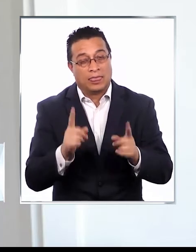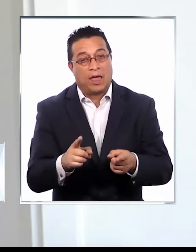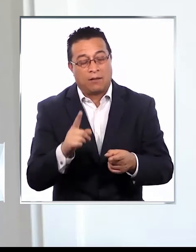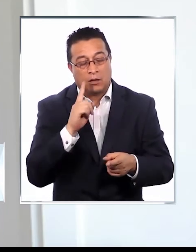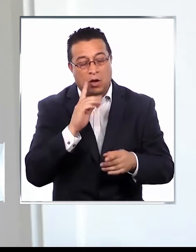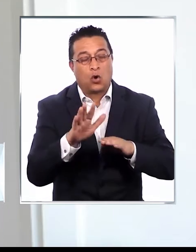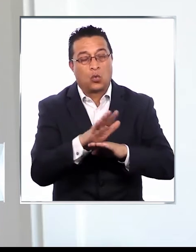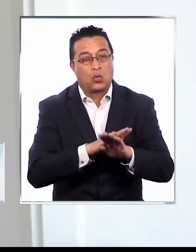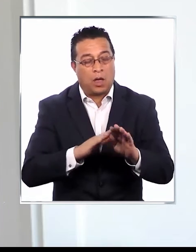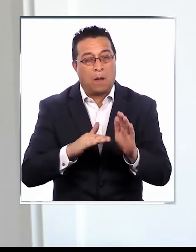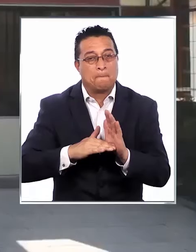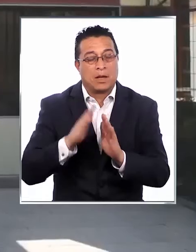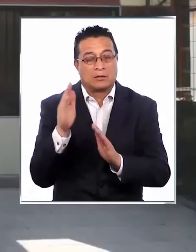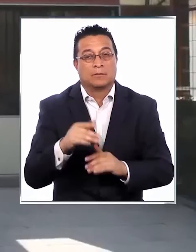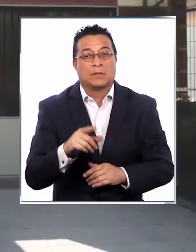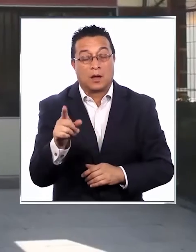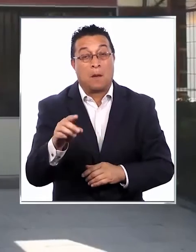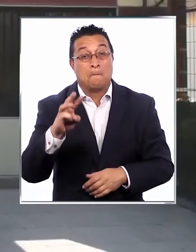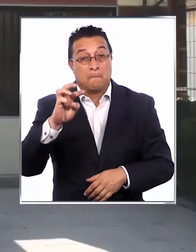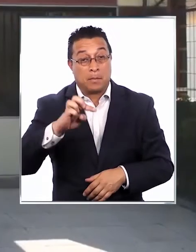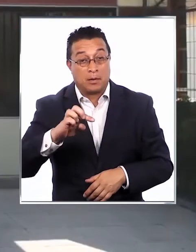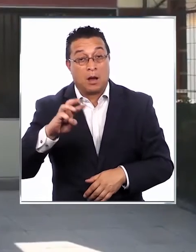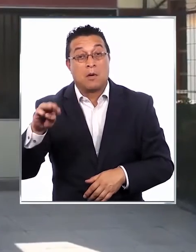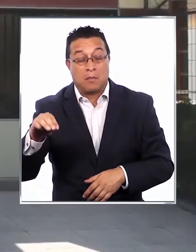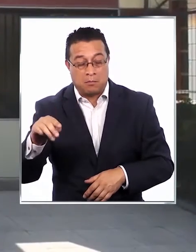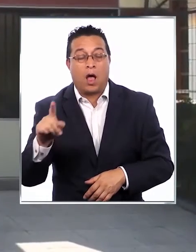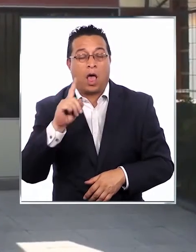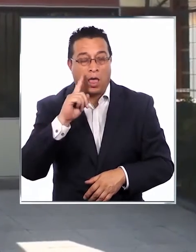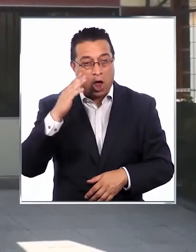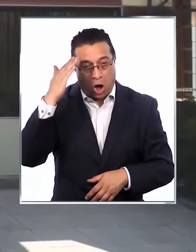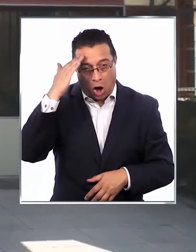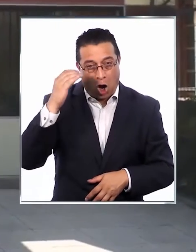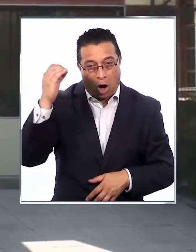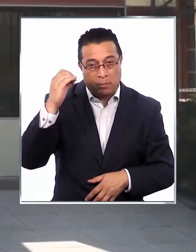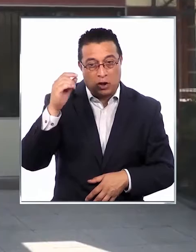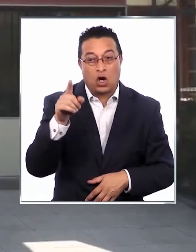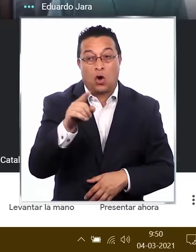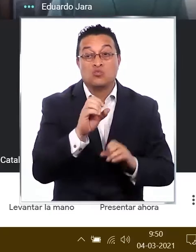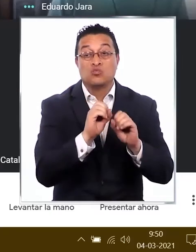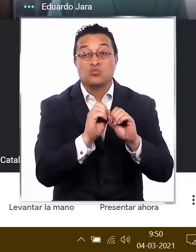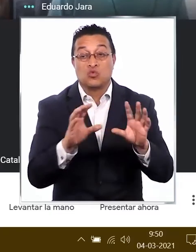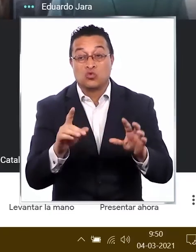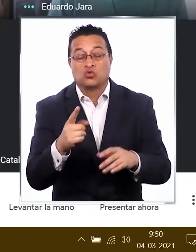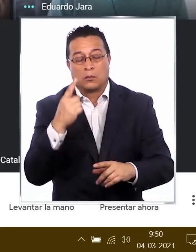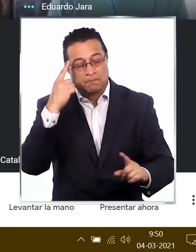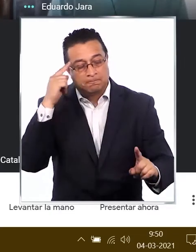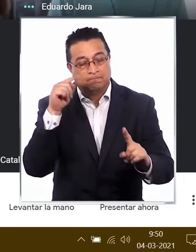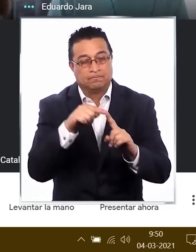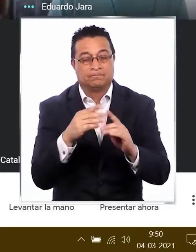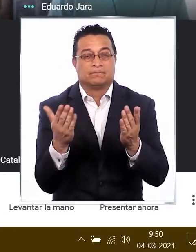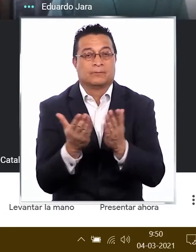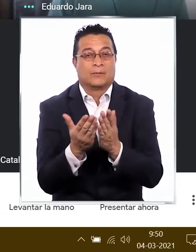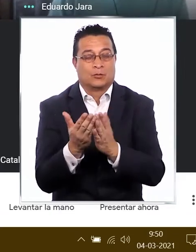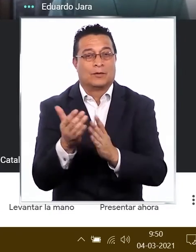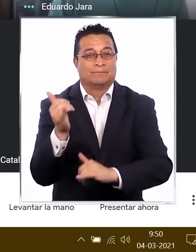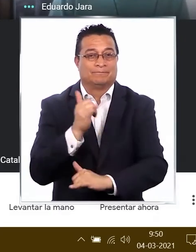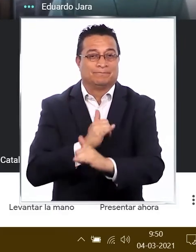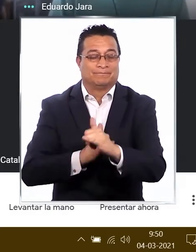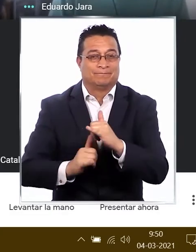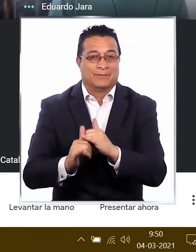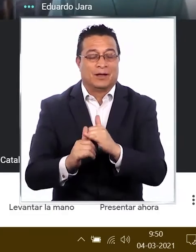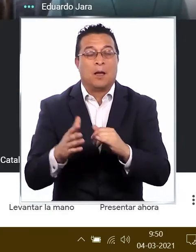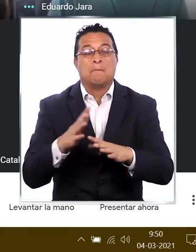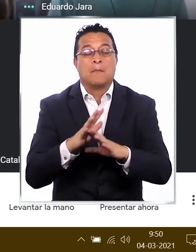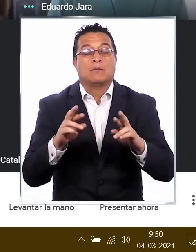que tener un cuidado mayor. Los apoderados también tienen su opinión. Muchos de ellos prefieren las clases online porque